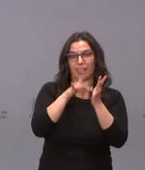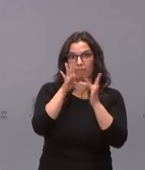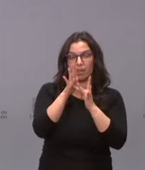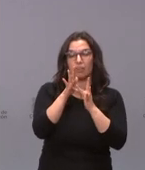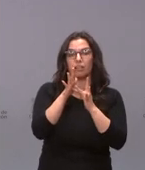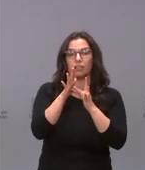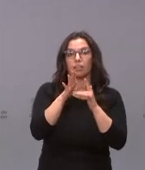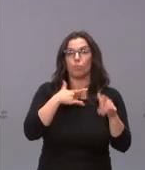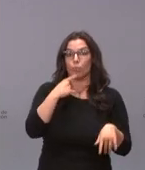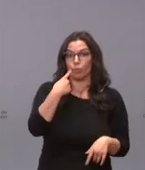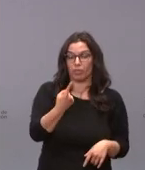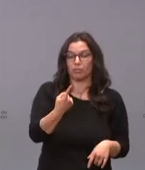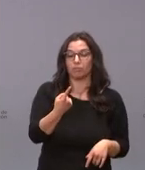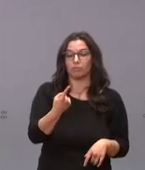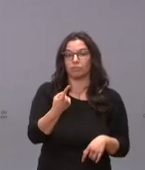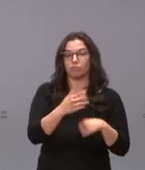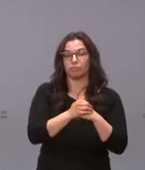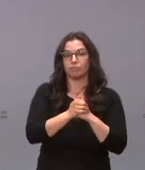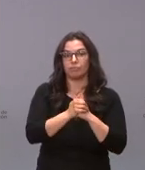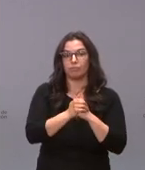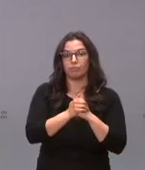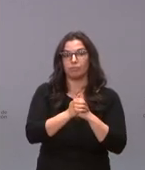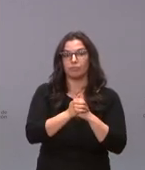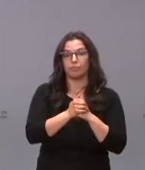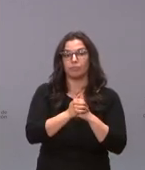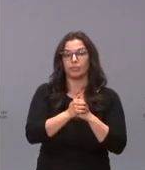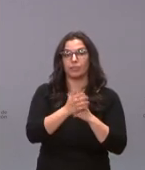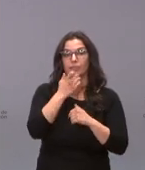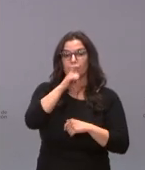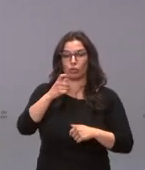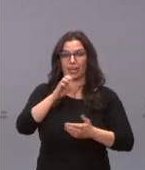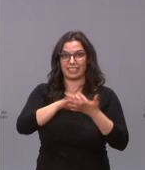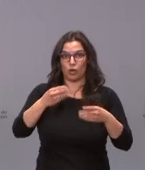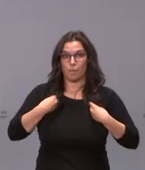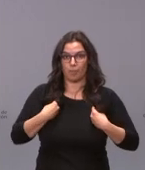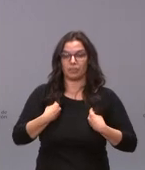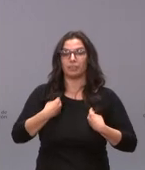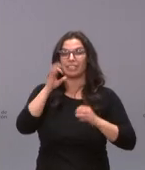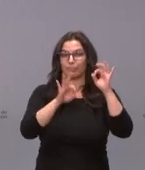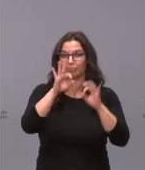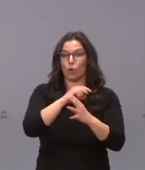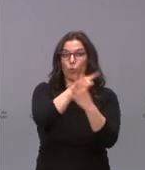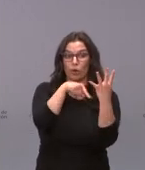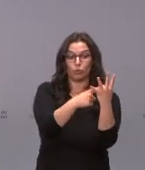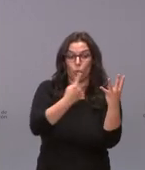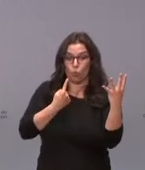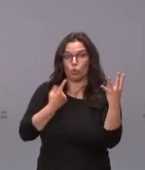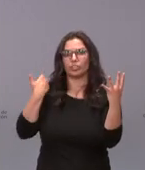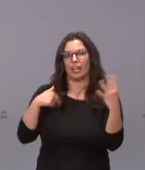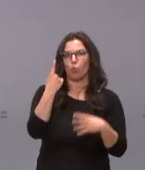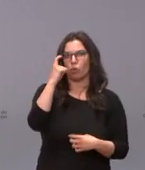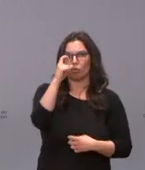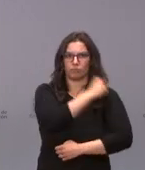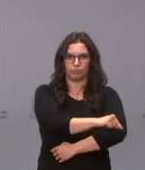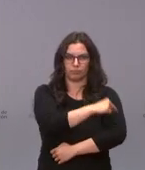tenemos uno de cada cuatro castellanos y leoneses con una dosis administrada a día de hoy, el